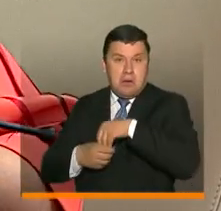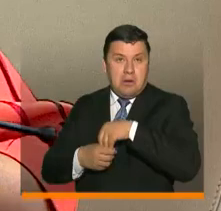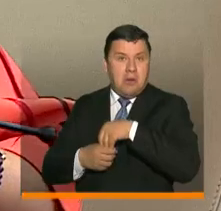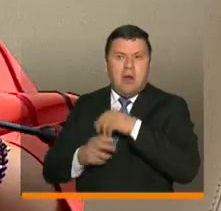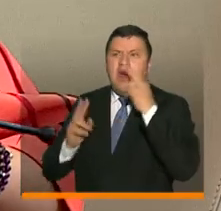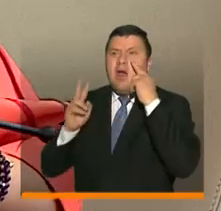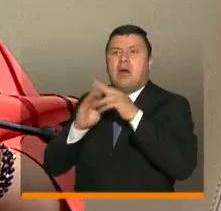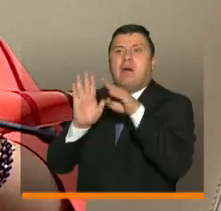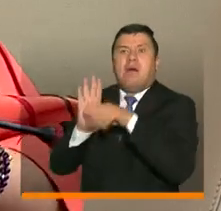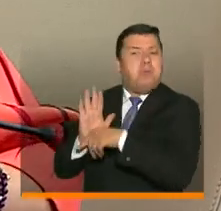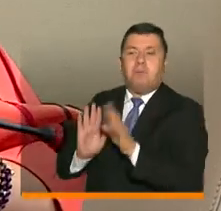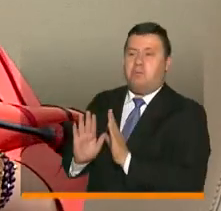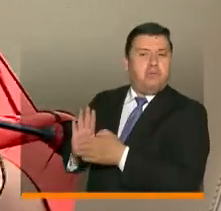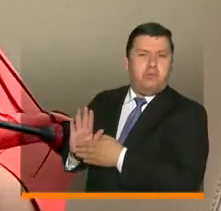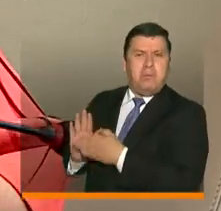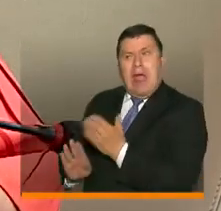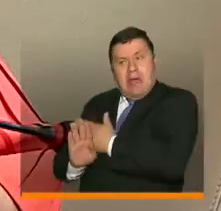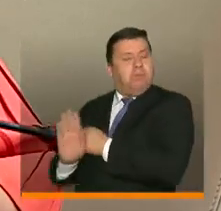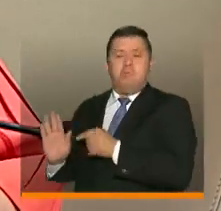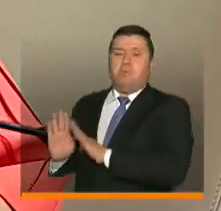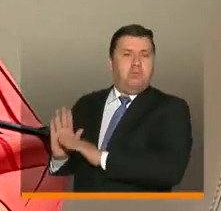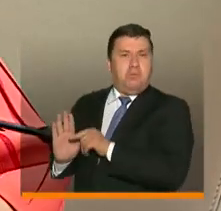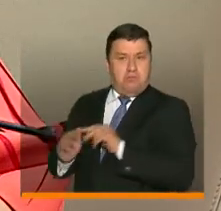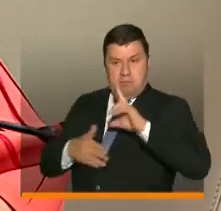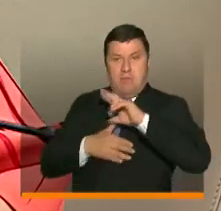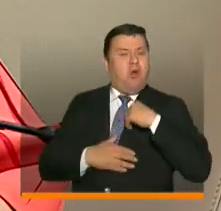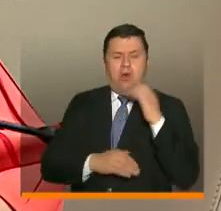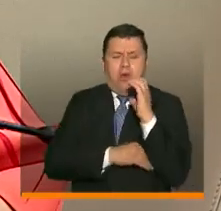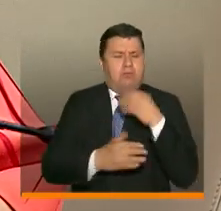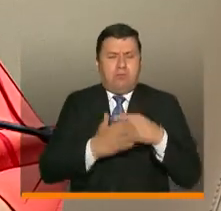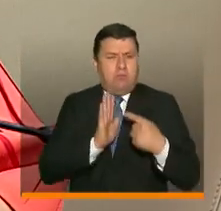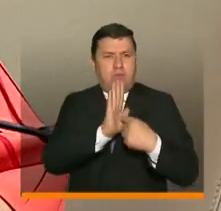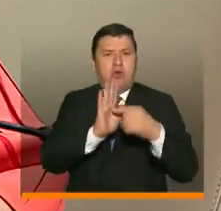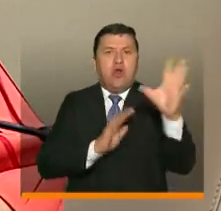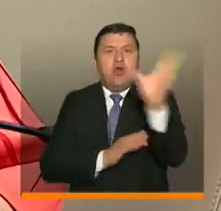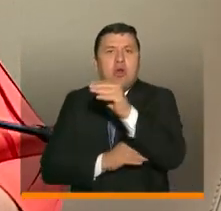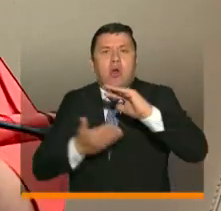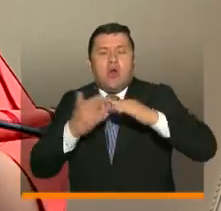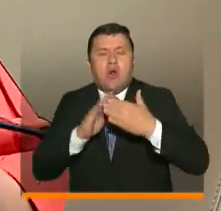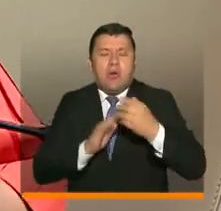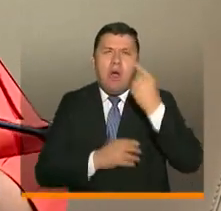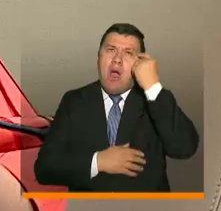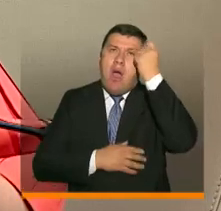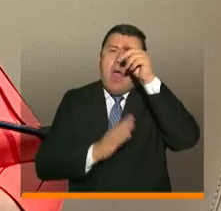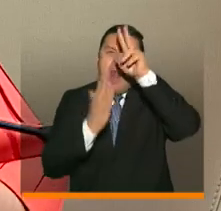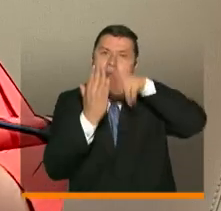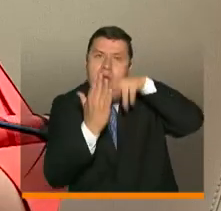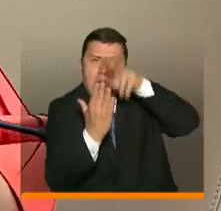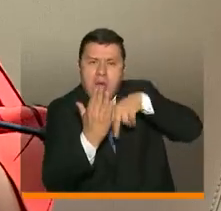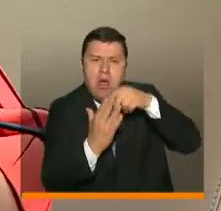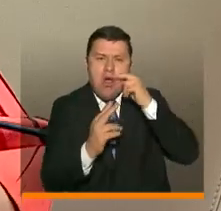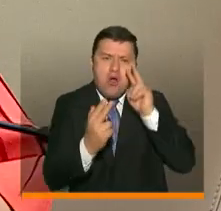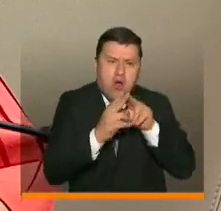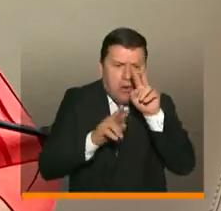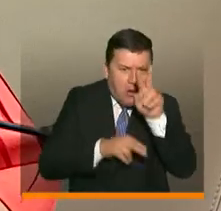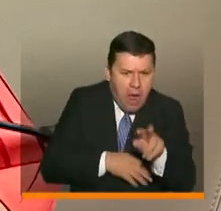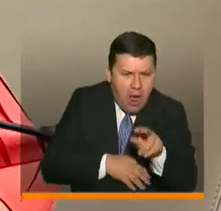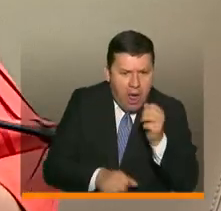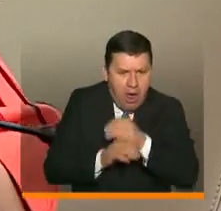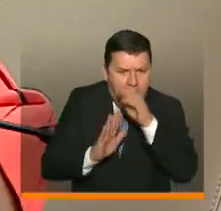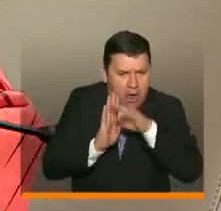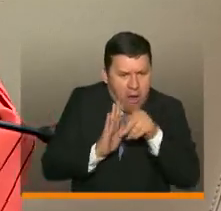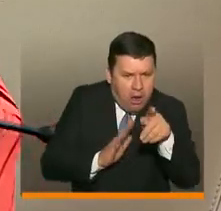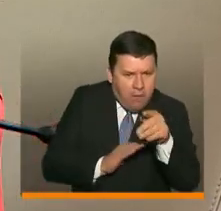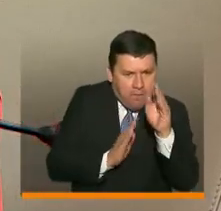dejan conocer los lineamientos con tiempo. Y yo creo que esto justamente es para que toda la comunidad los lea, los conozca, los trabajemos juntos,